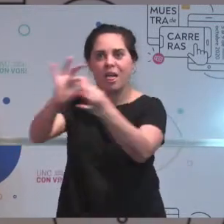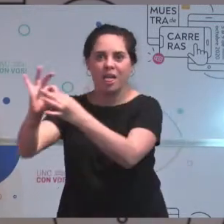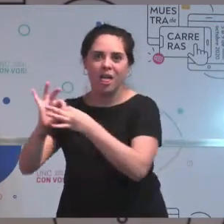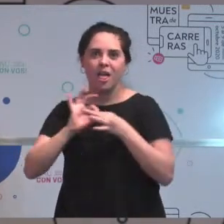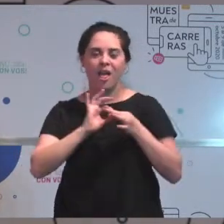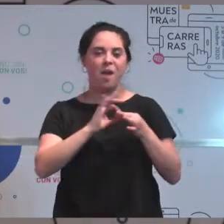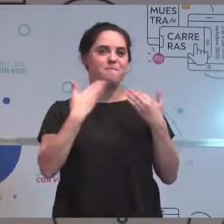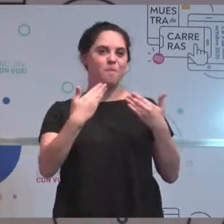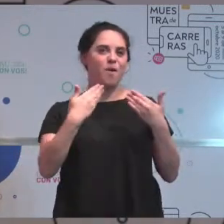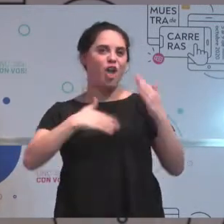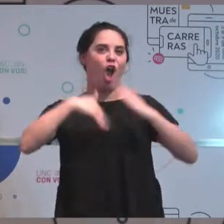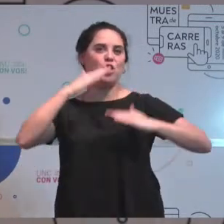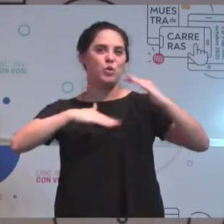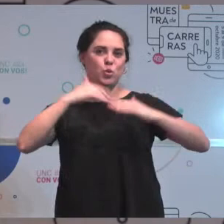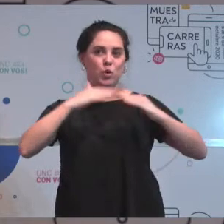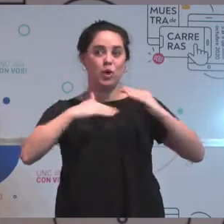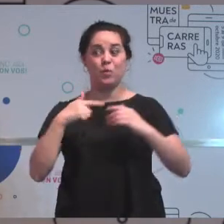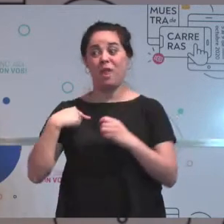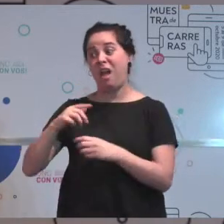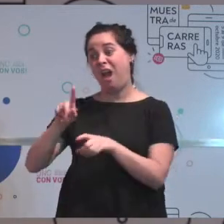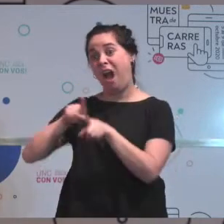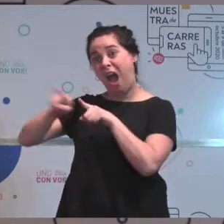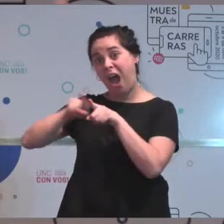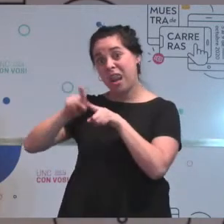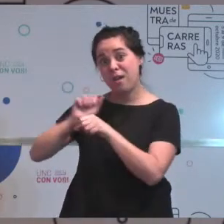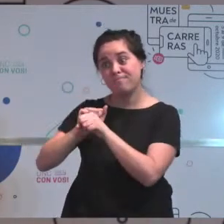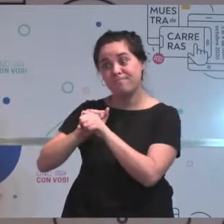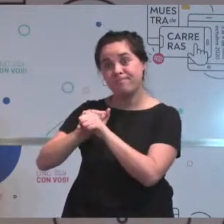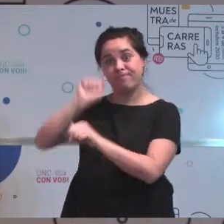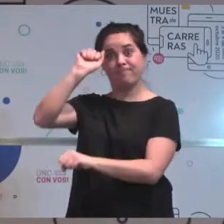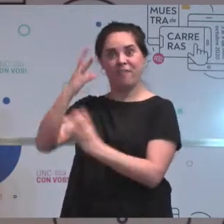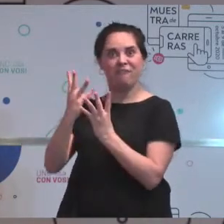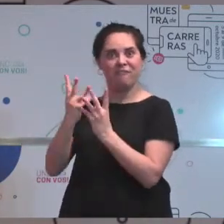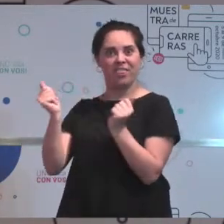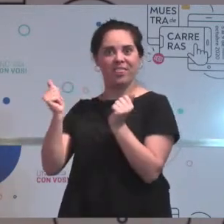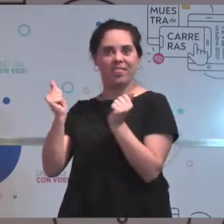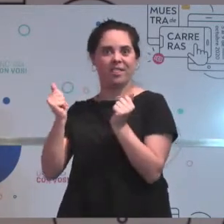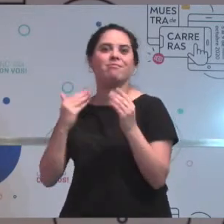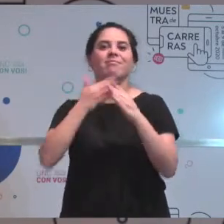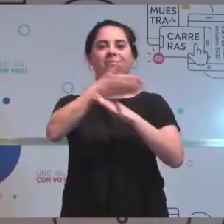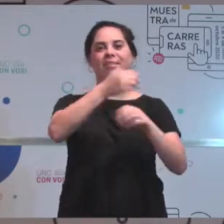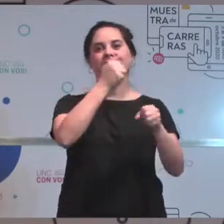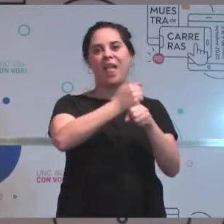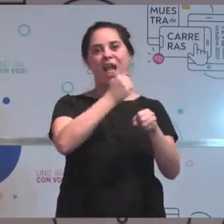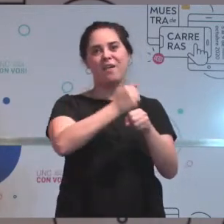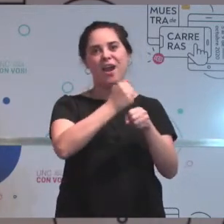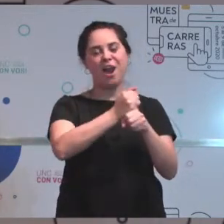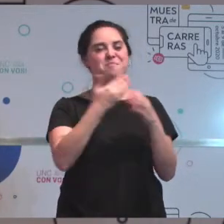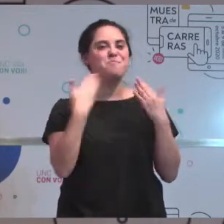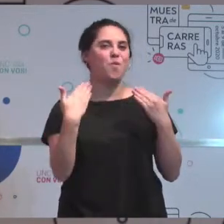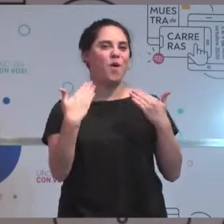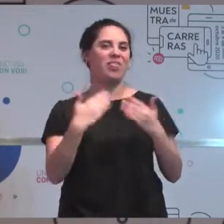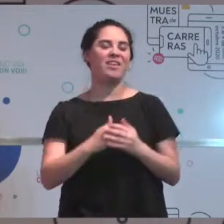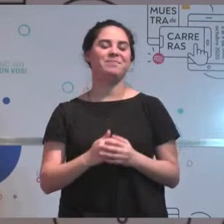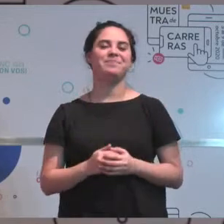salida, al terminarla, ya tener como estas posibilidades laborales de la mano, digamos. Más de la mitad de los